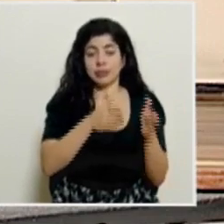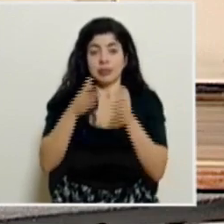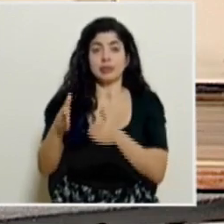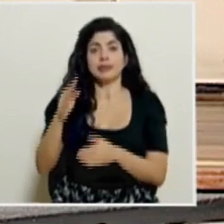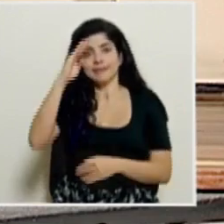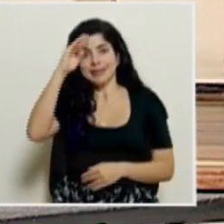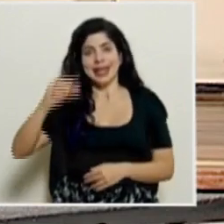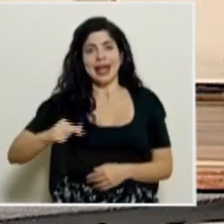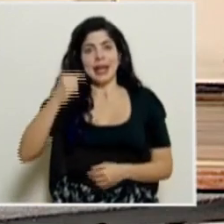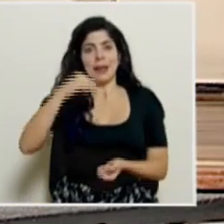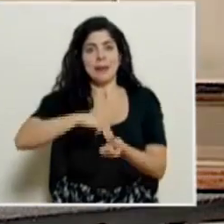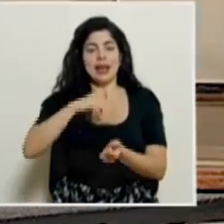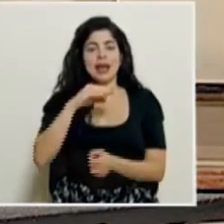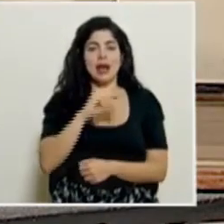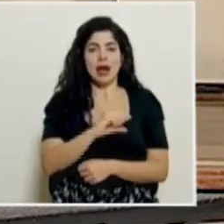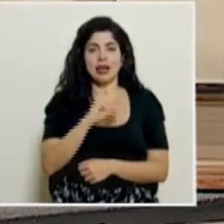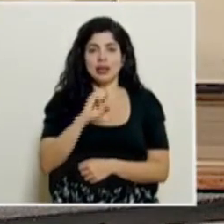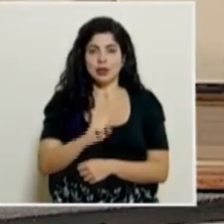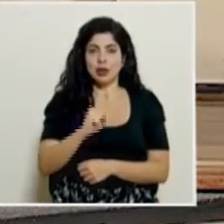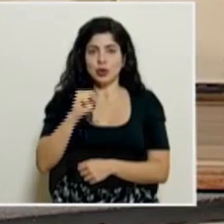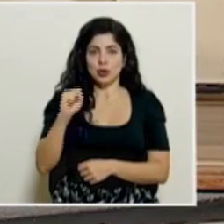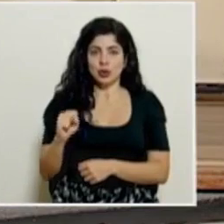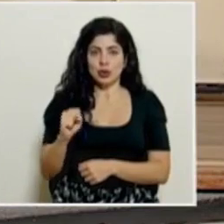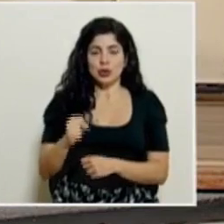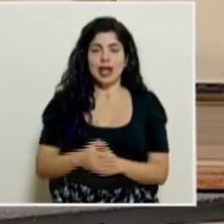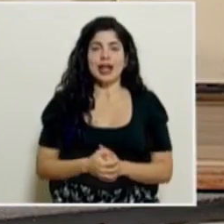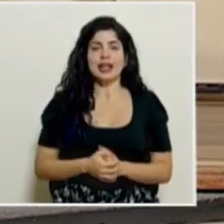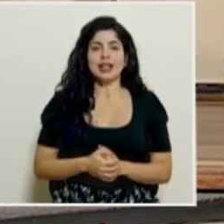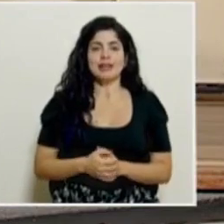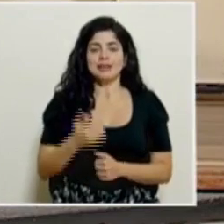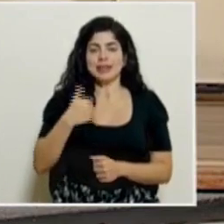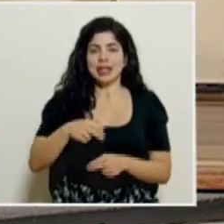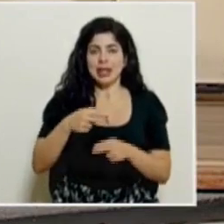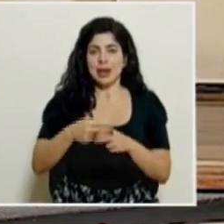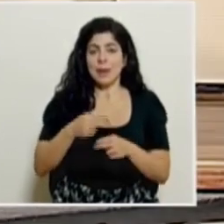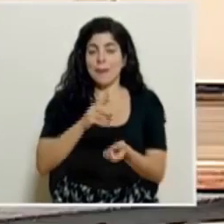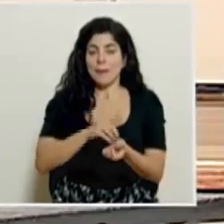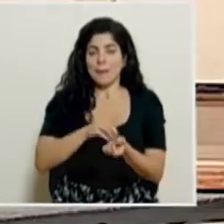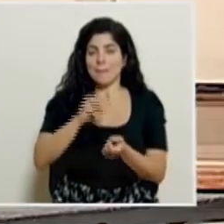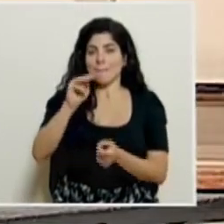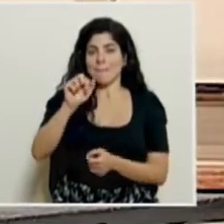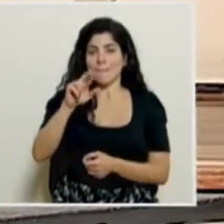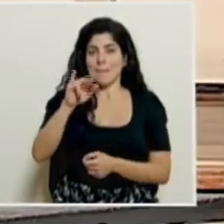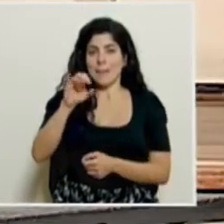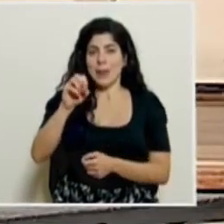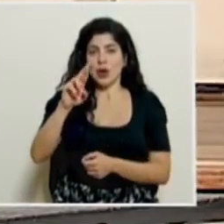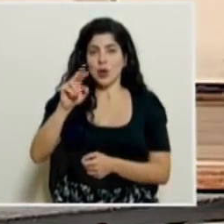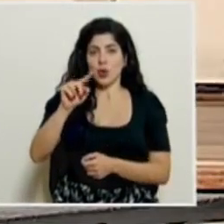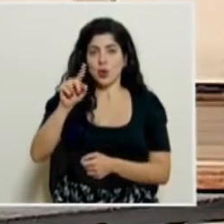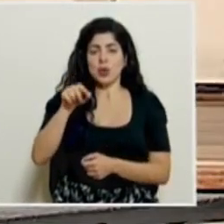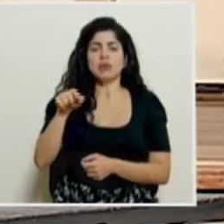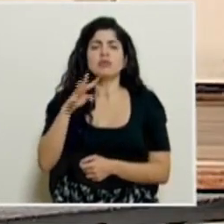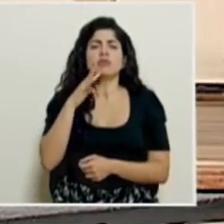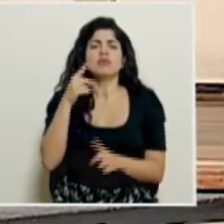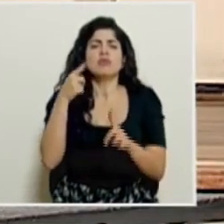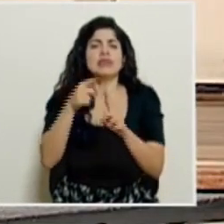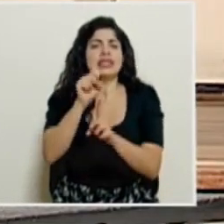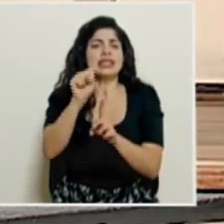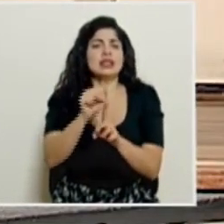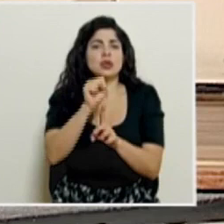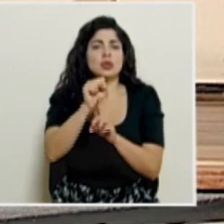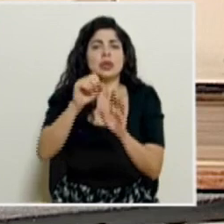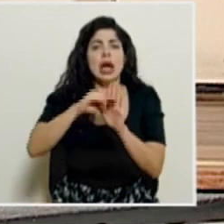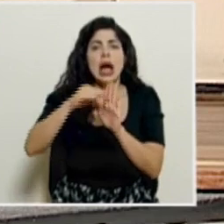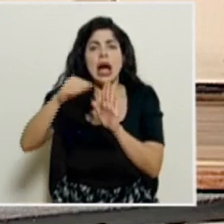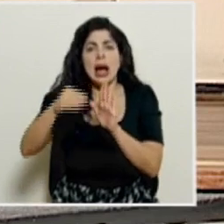gerente médico de la Caja Costavicense de Seguro Social, al señor, el doctor Mario Ruiz, quien se va a referir sobre la situación de